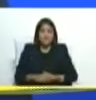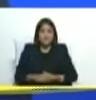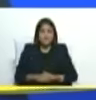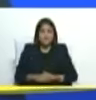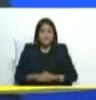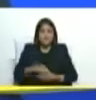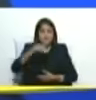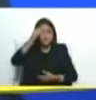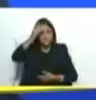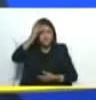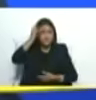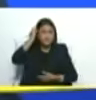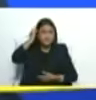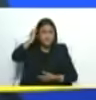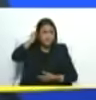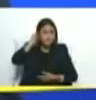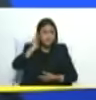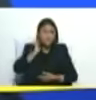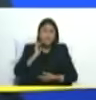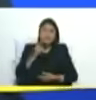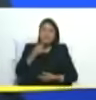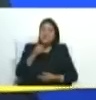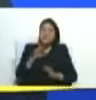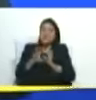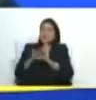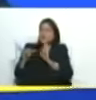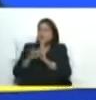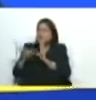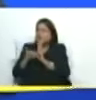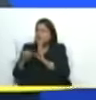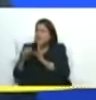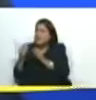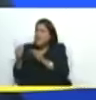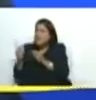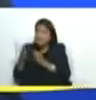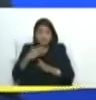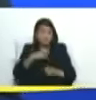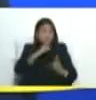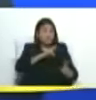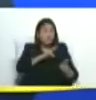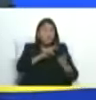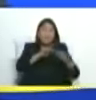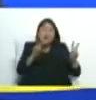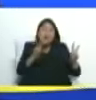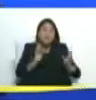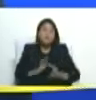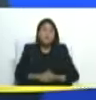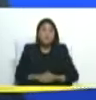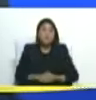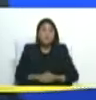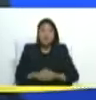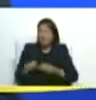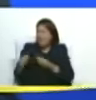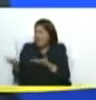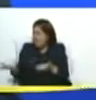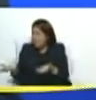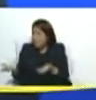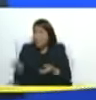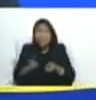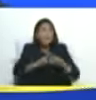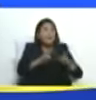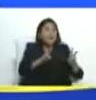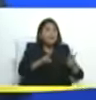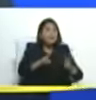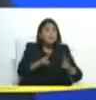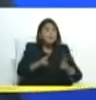entonces decían constituyente para acá ¿para qué? y yo decía constituyente para la paz ¿pero cómo? para la paz ¿pero no va a ser